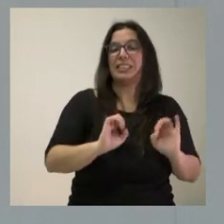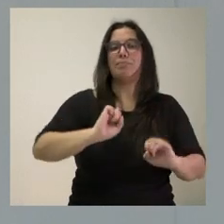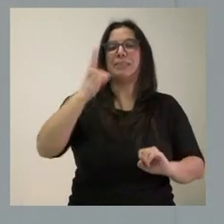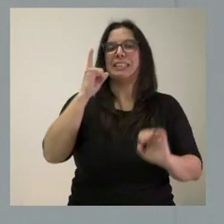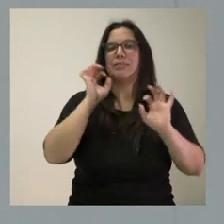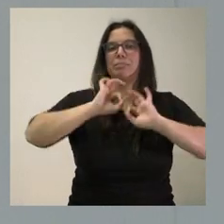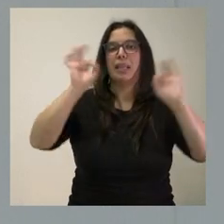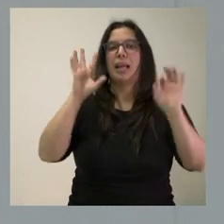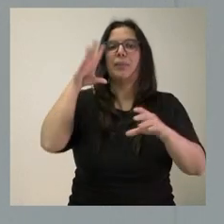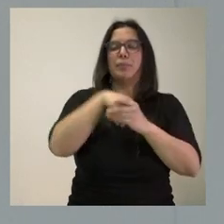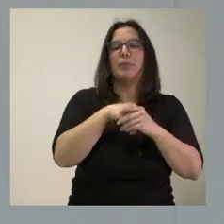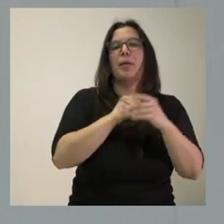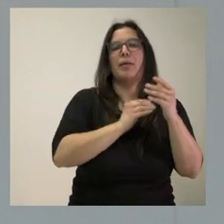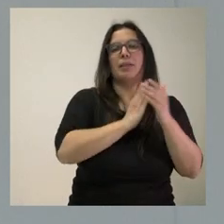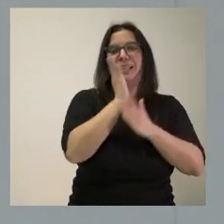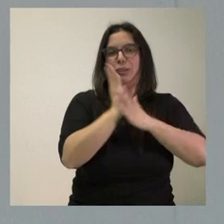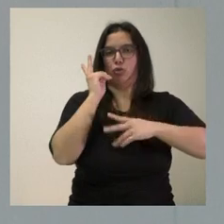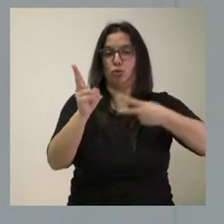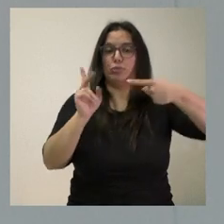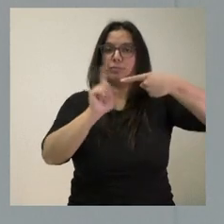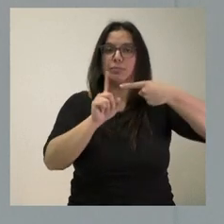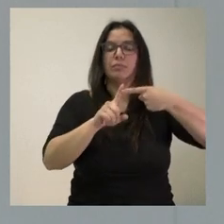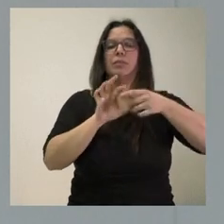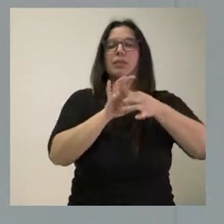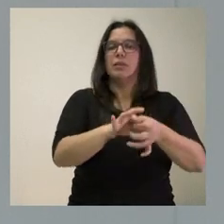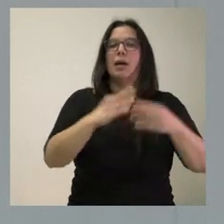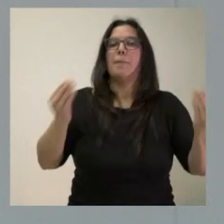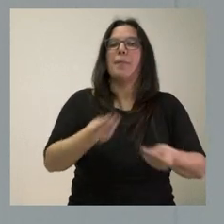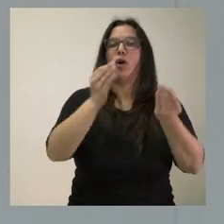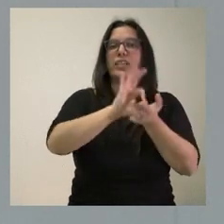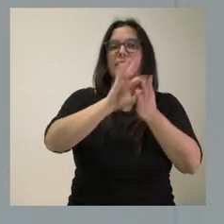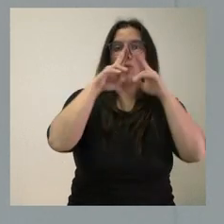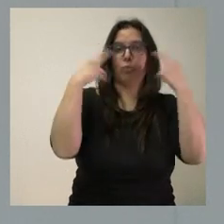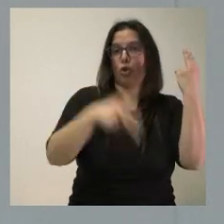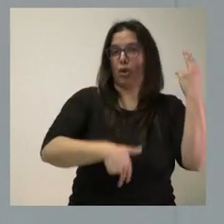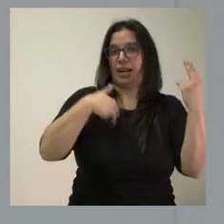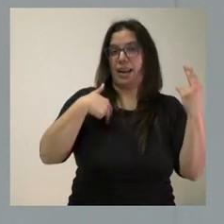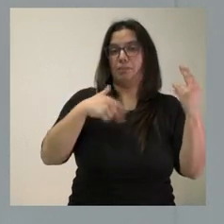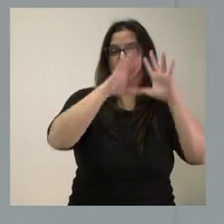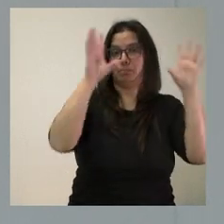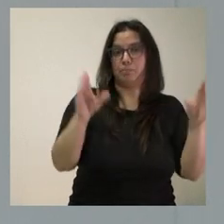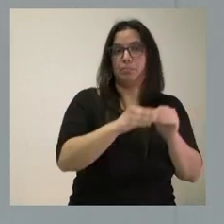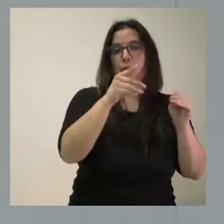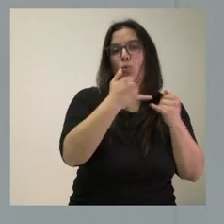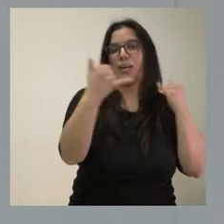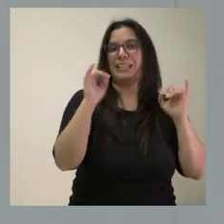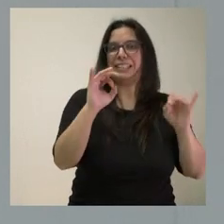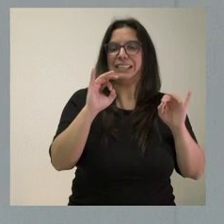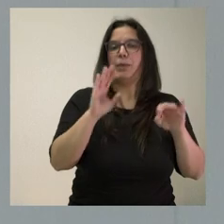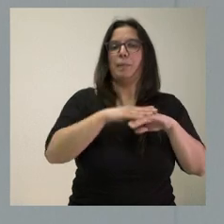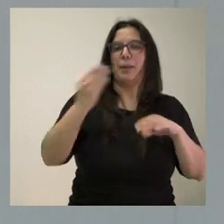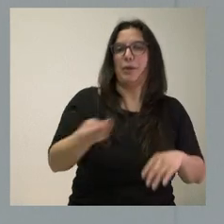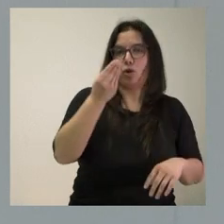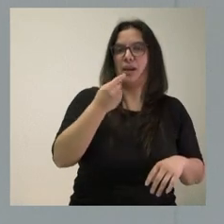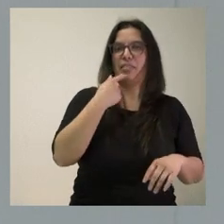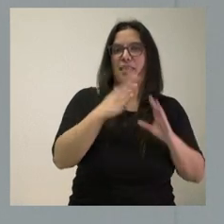esto encaja en dos líneas de actuación. El primero es el que tiene que ver con la mejora de los servicios públicos. Hay un eje específico de mejora de servicios